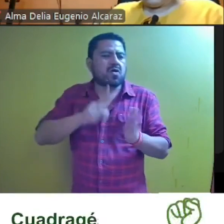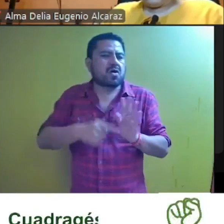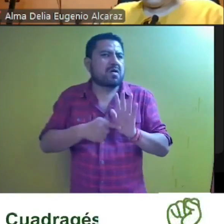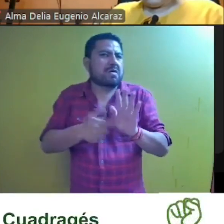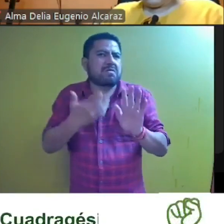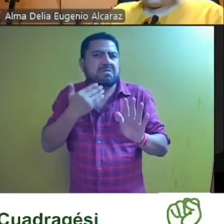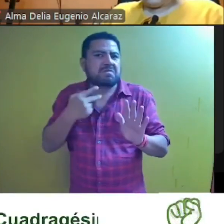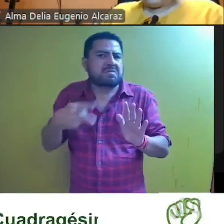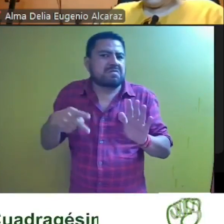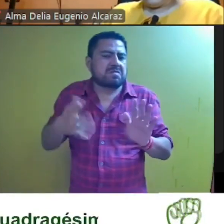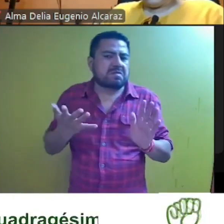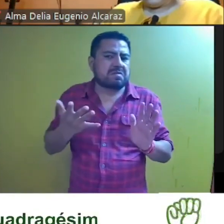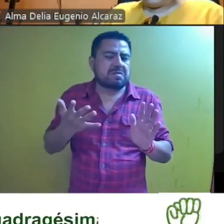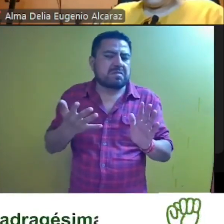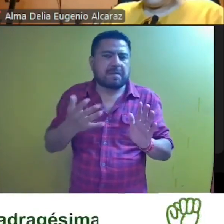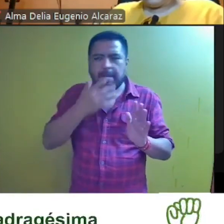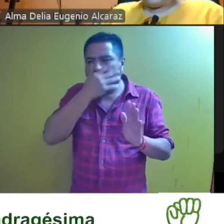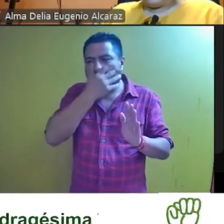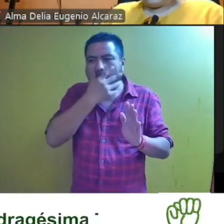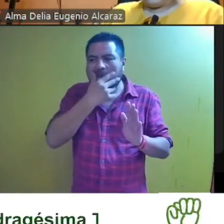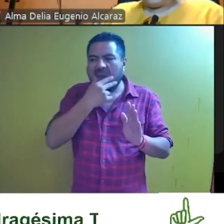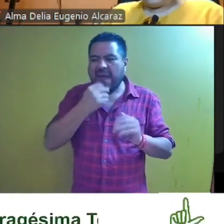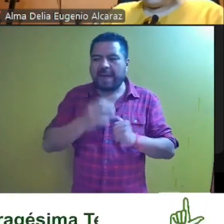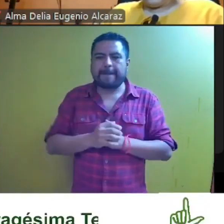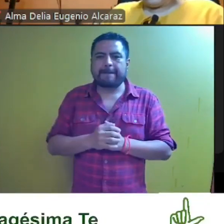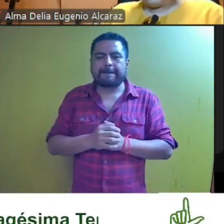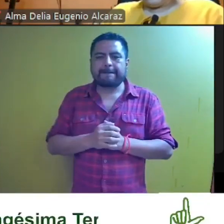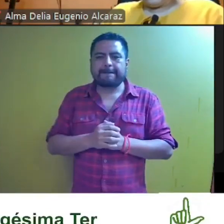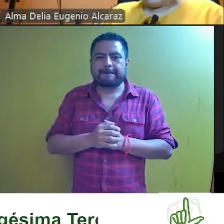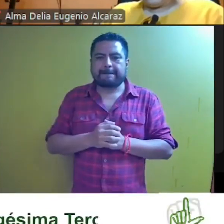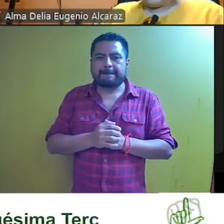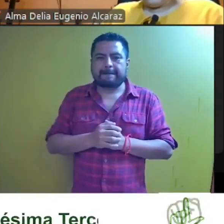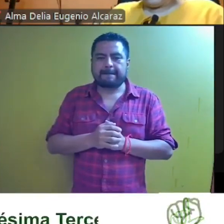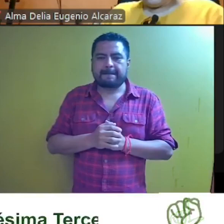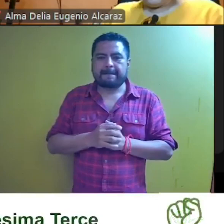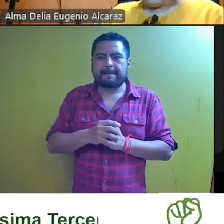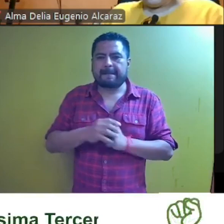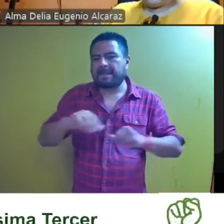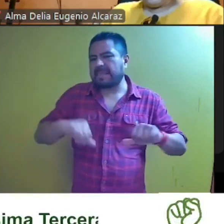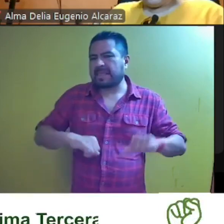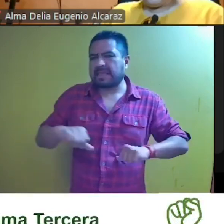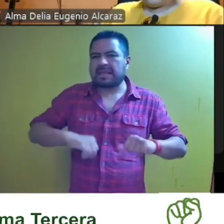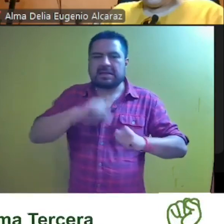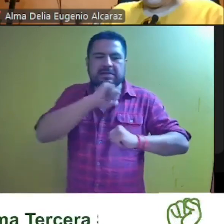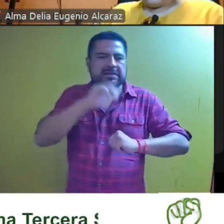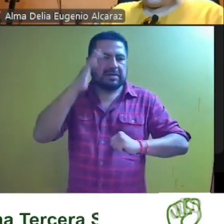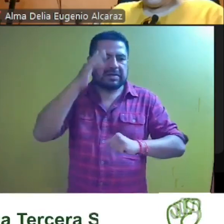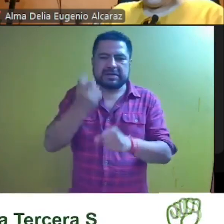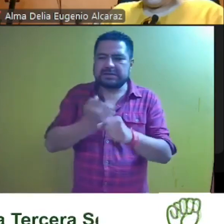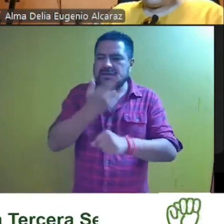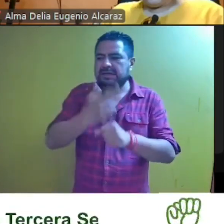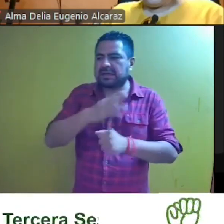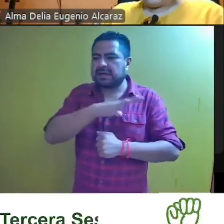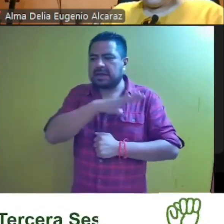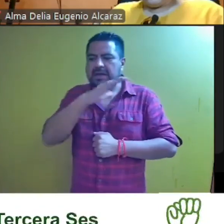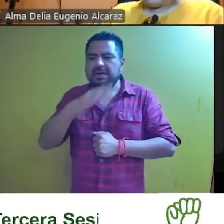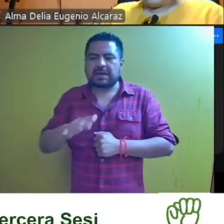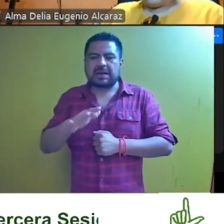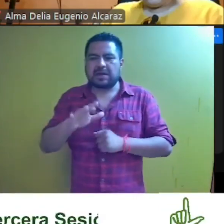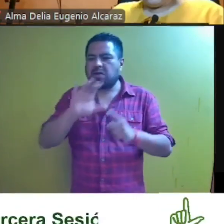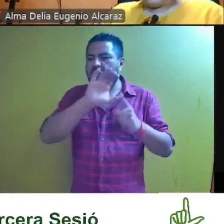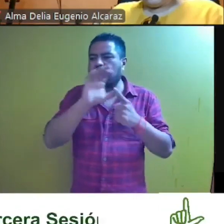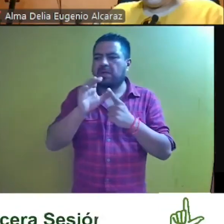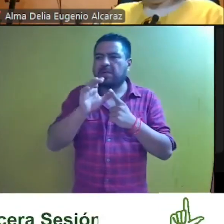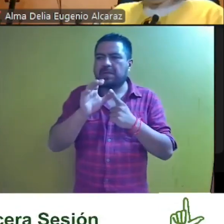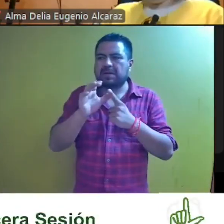y las circunstancias que impiden ejercer el cargo del comité